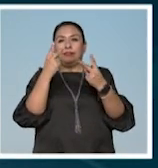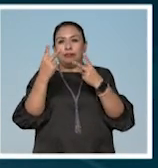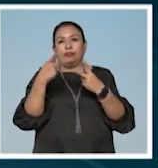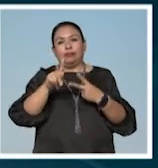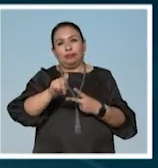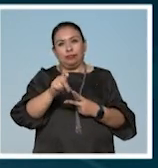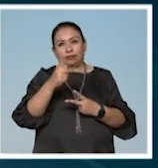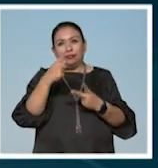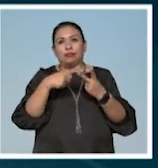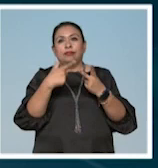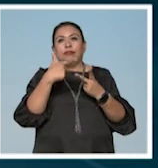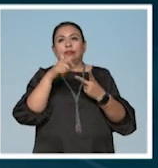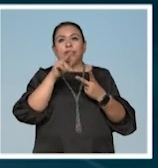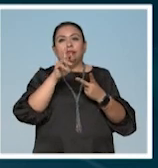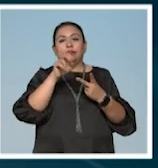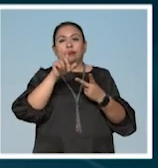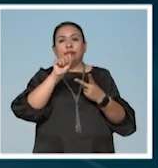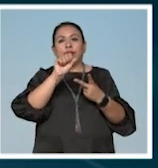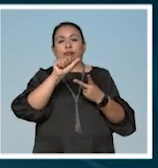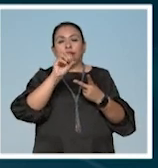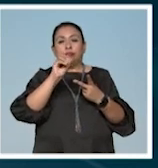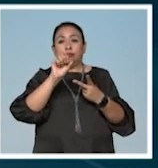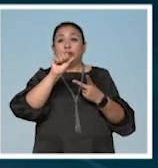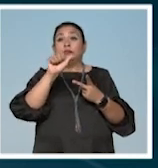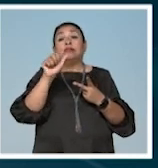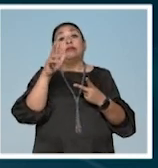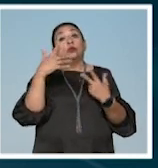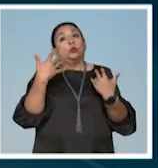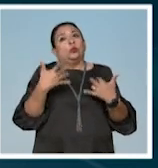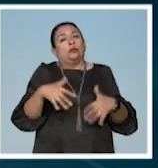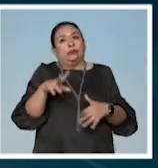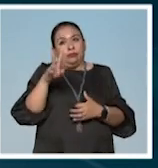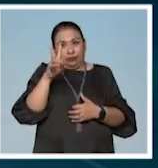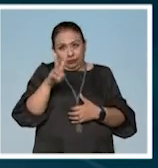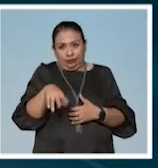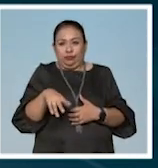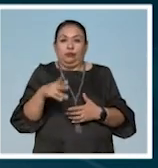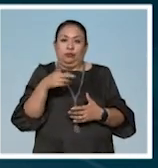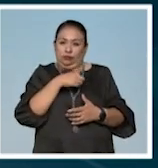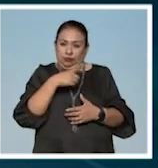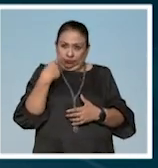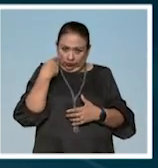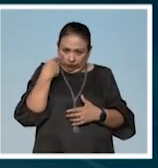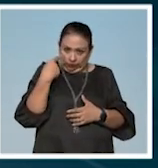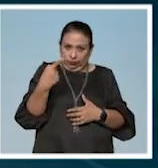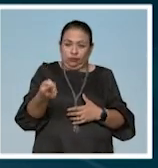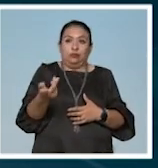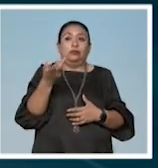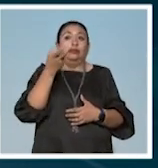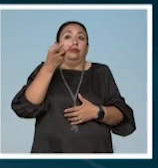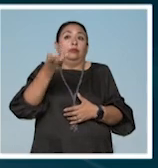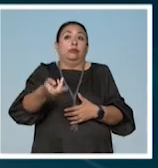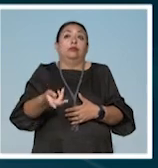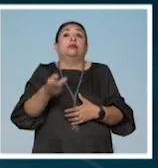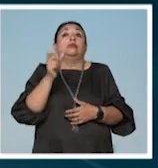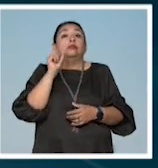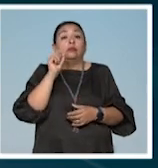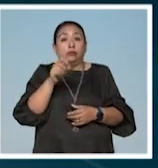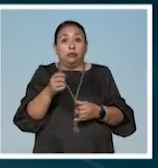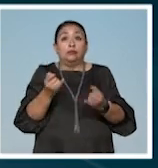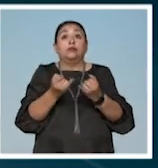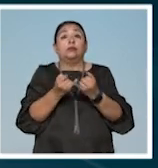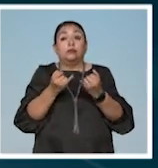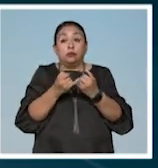de Canal 22, Gabriel Sosa Plata. Oigan, pues la verdad no hay que perderse esto, que es una forma también